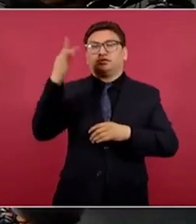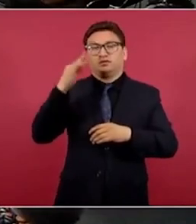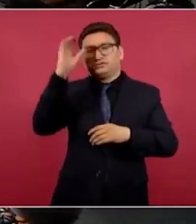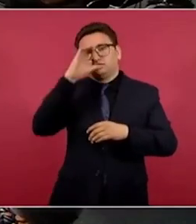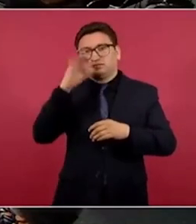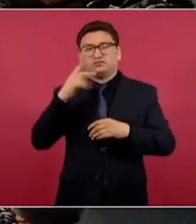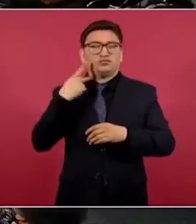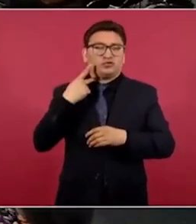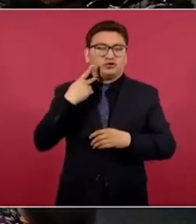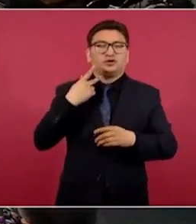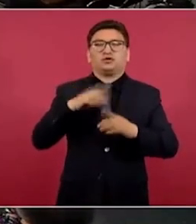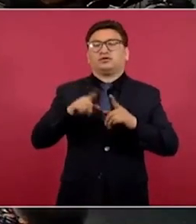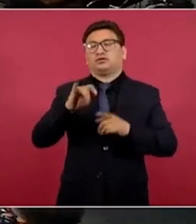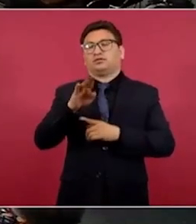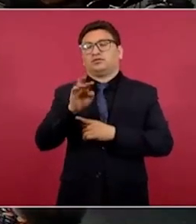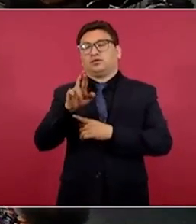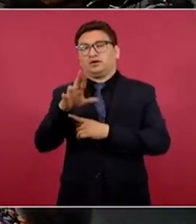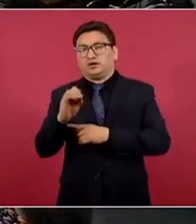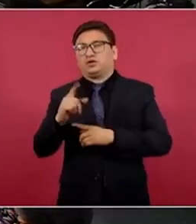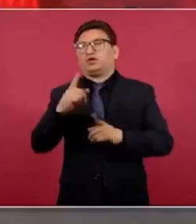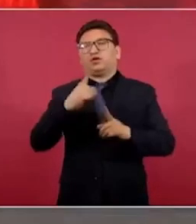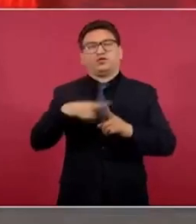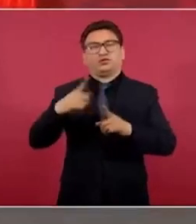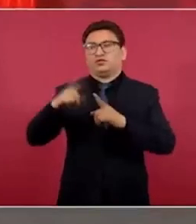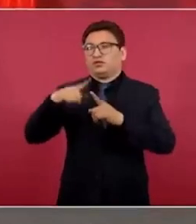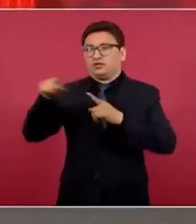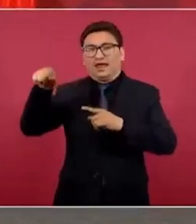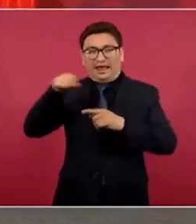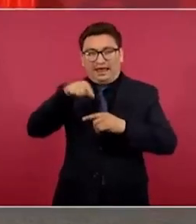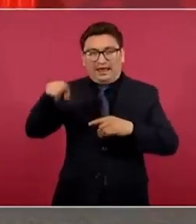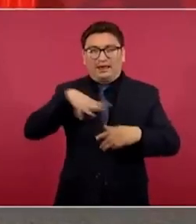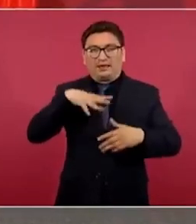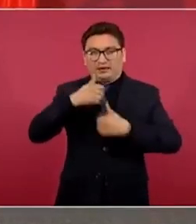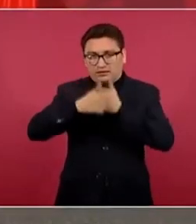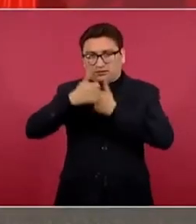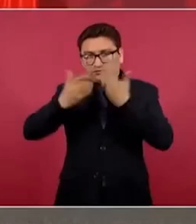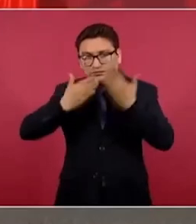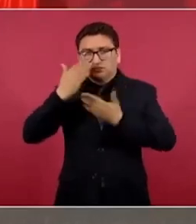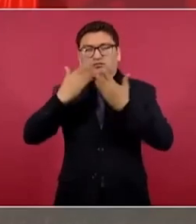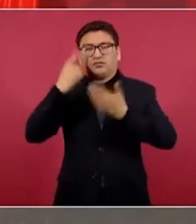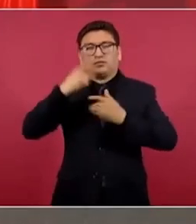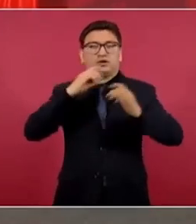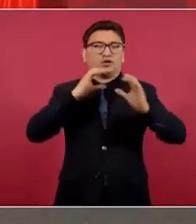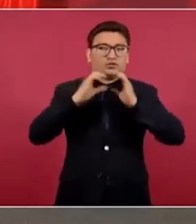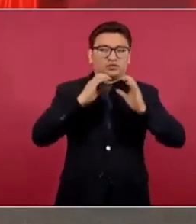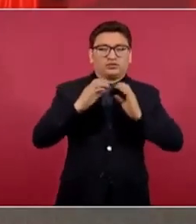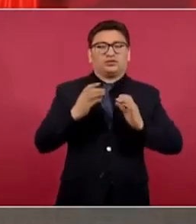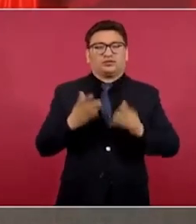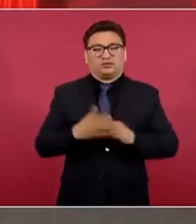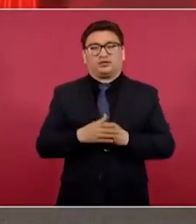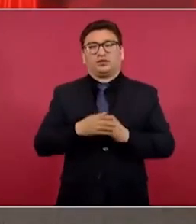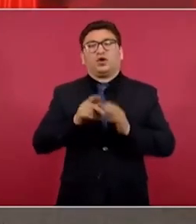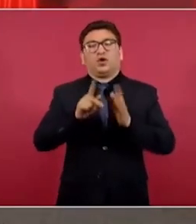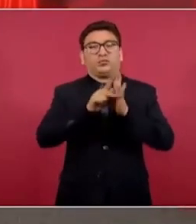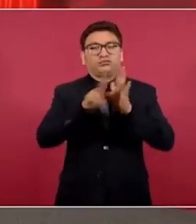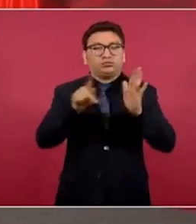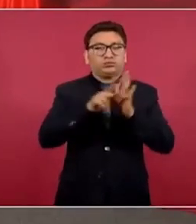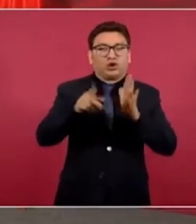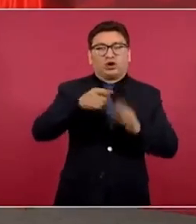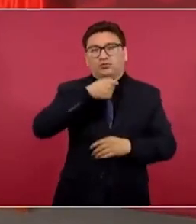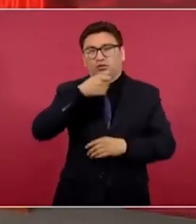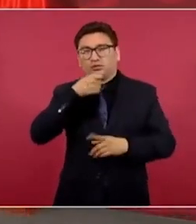en la Ibero, en donde hay carreras de periodismo,